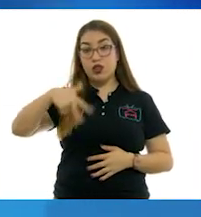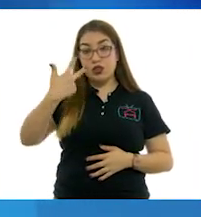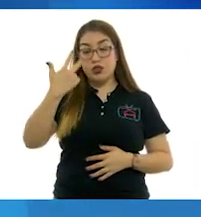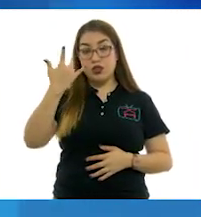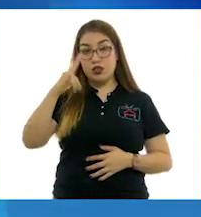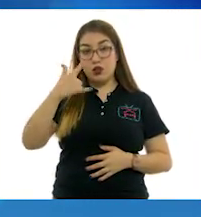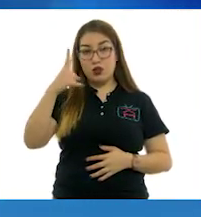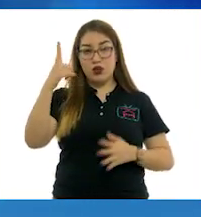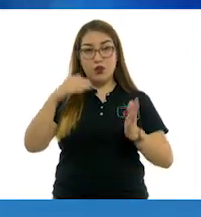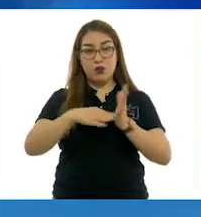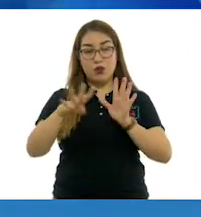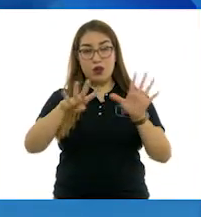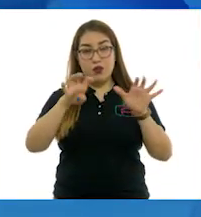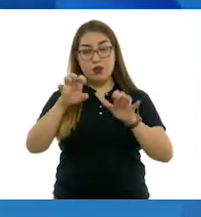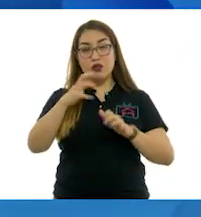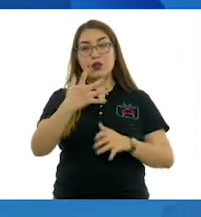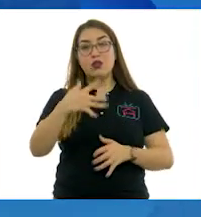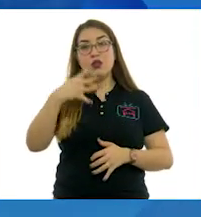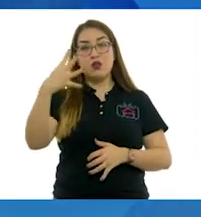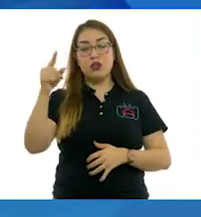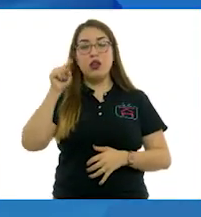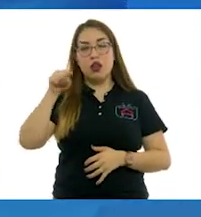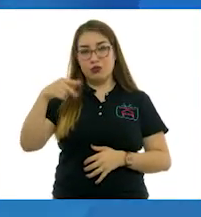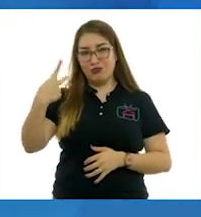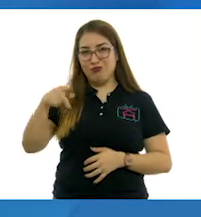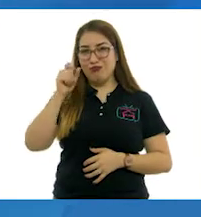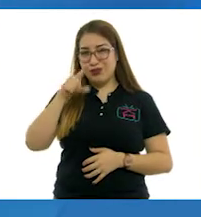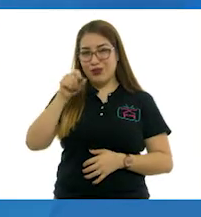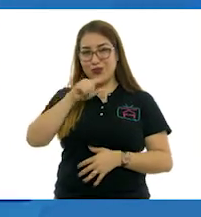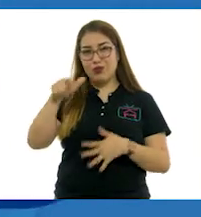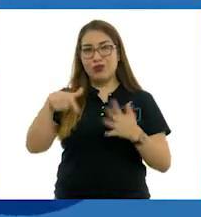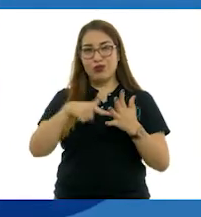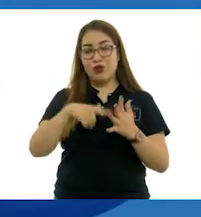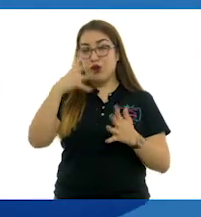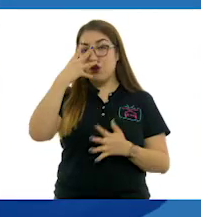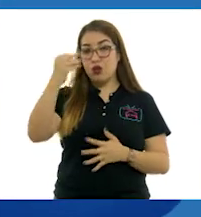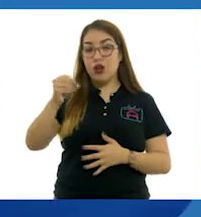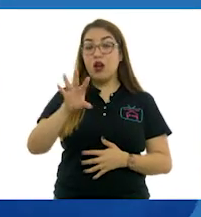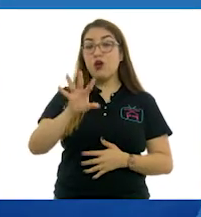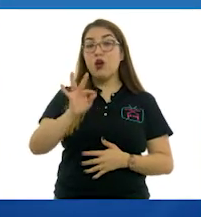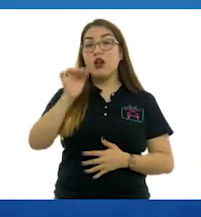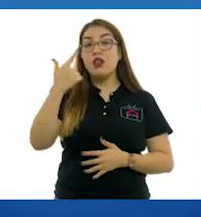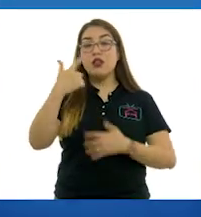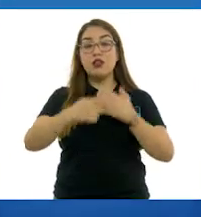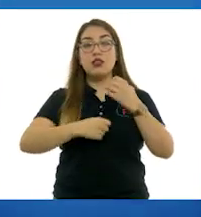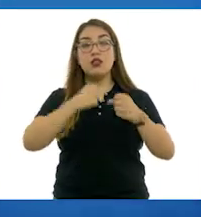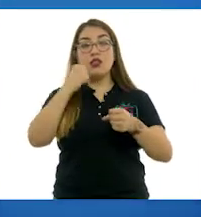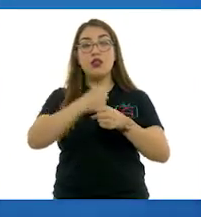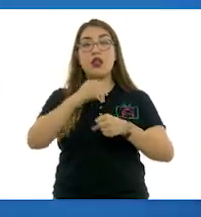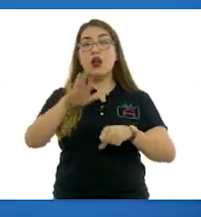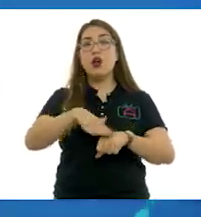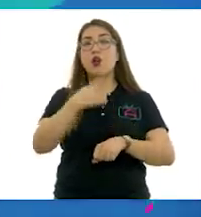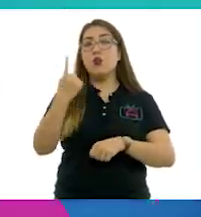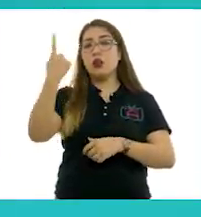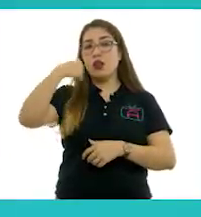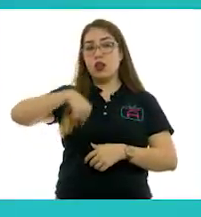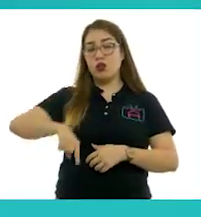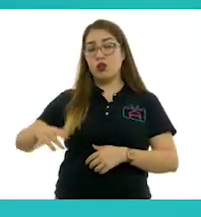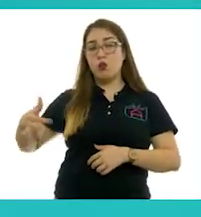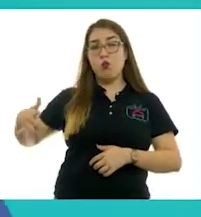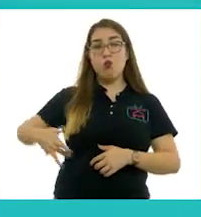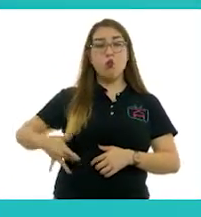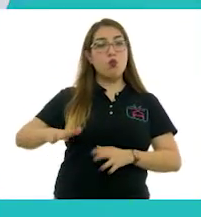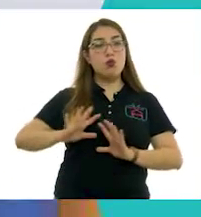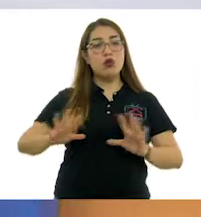1954, falleció en Coyoacán a los 47 años a causa de una trombosis pulmonar.